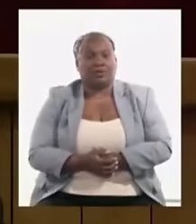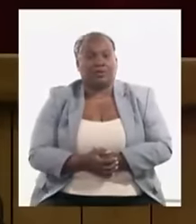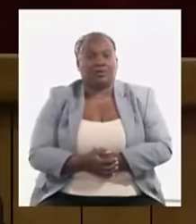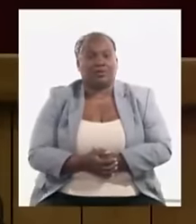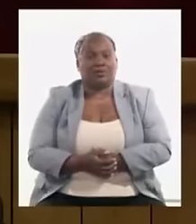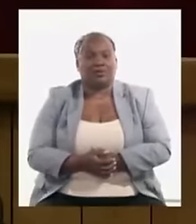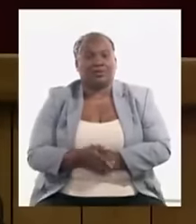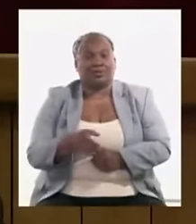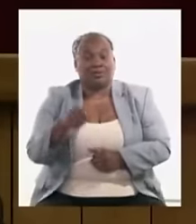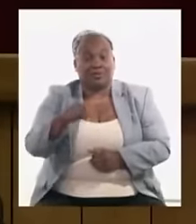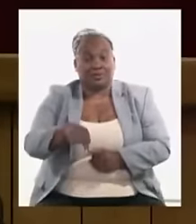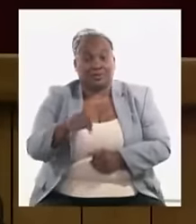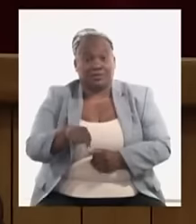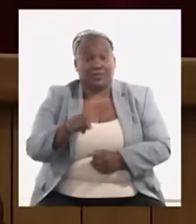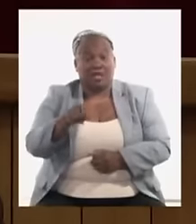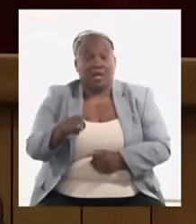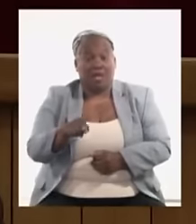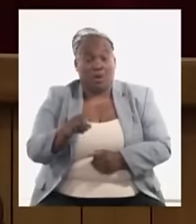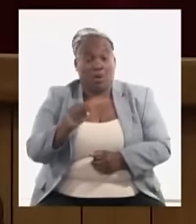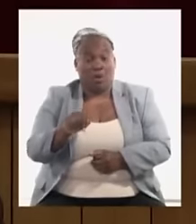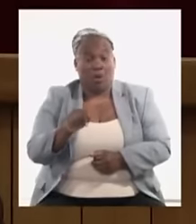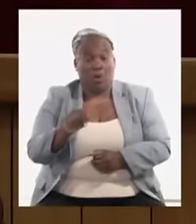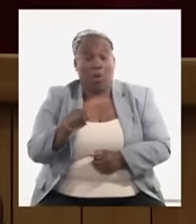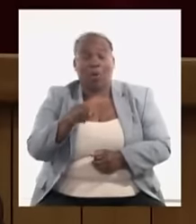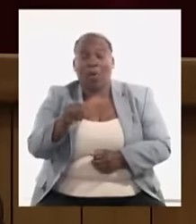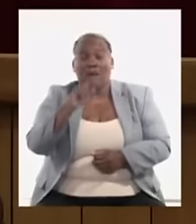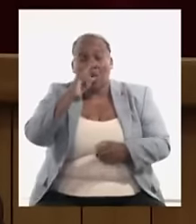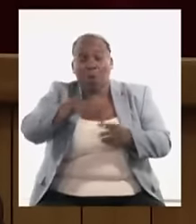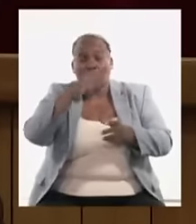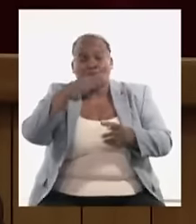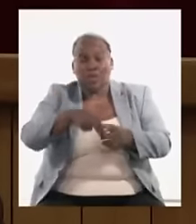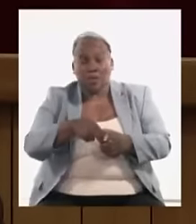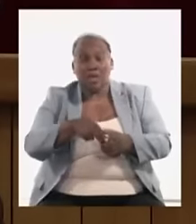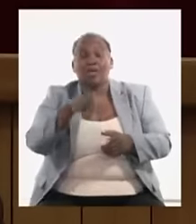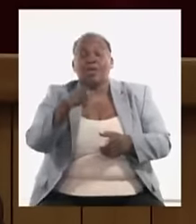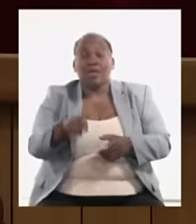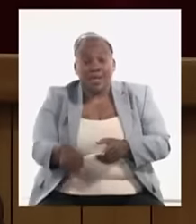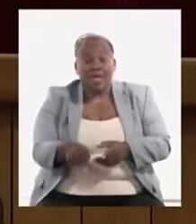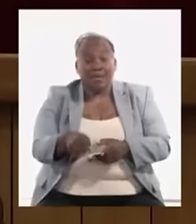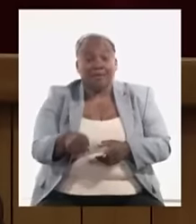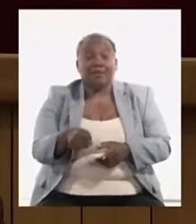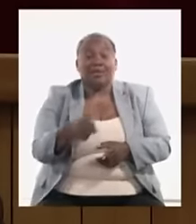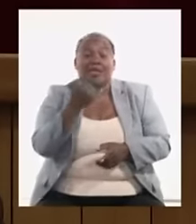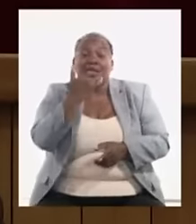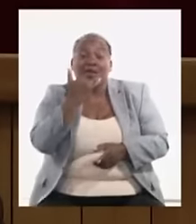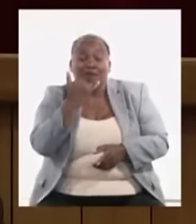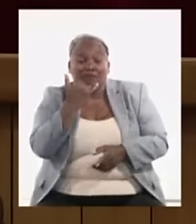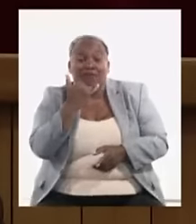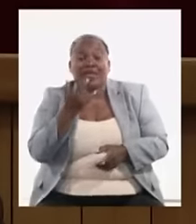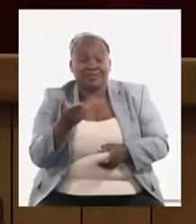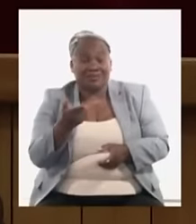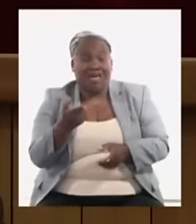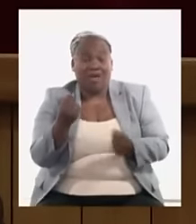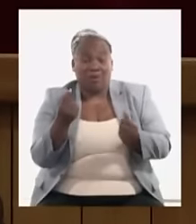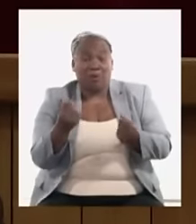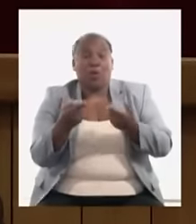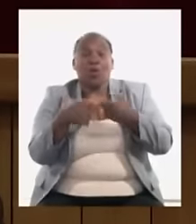que importar los combustibles que inciden en todo lo económico pero también en la generación de electricidad en todo